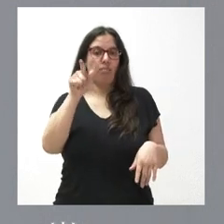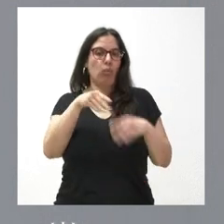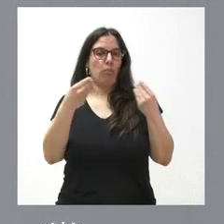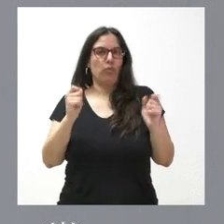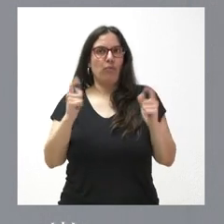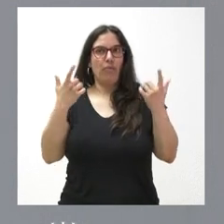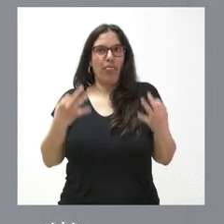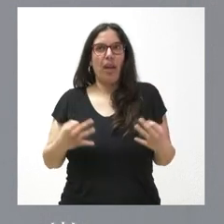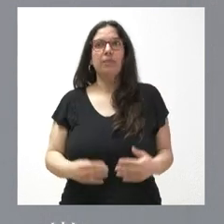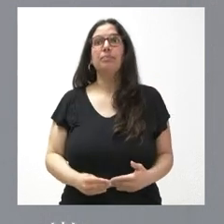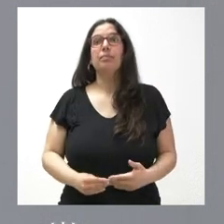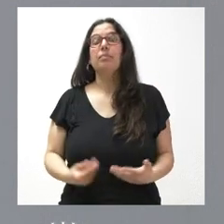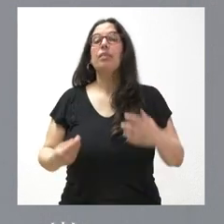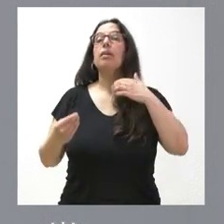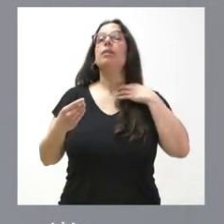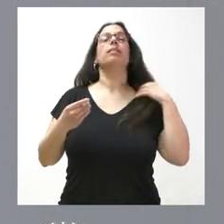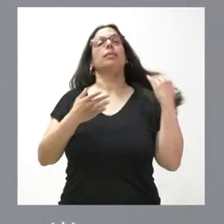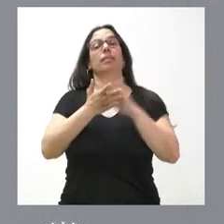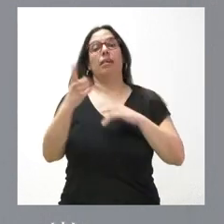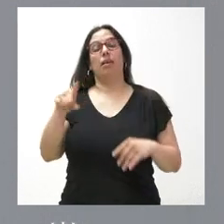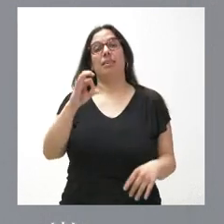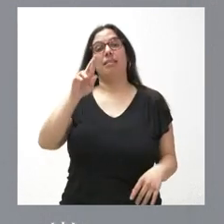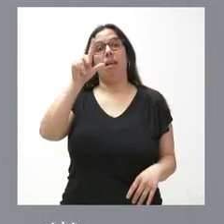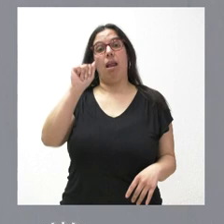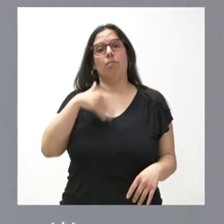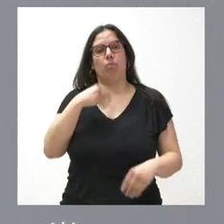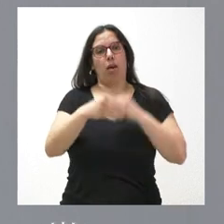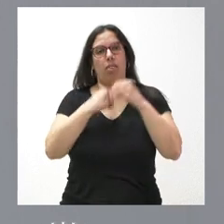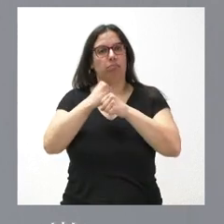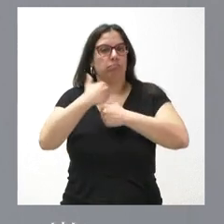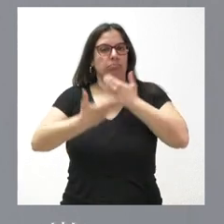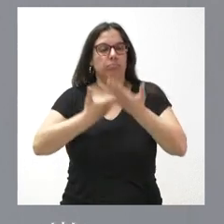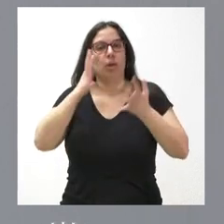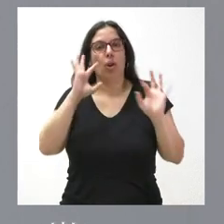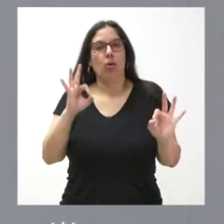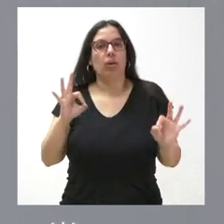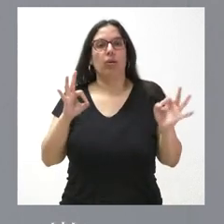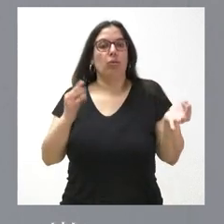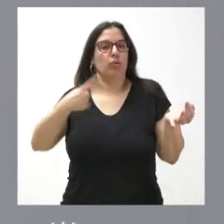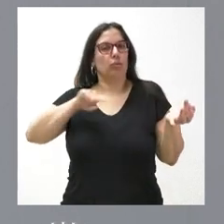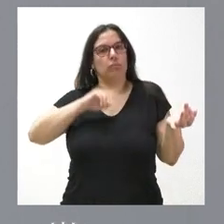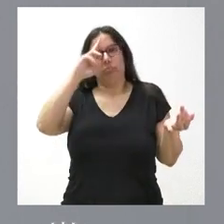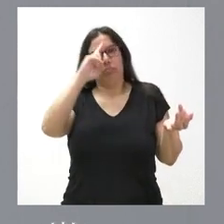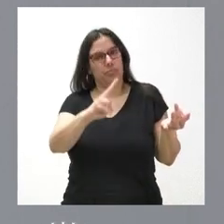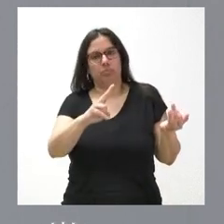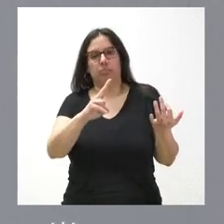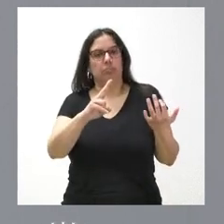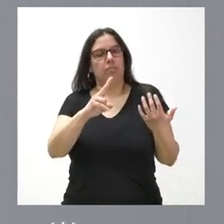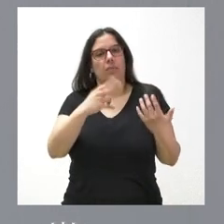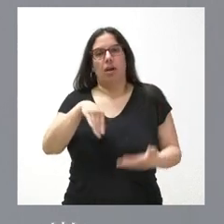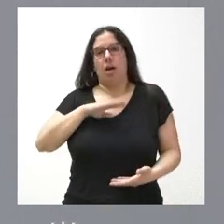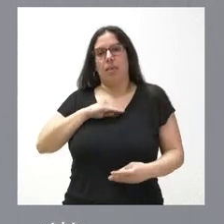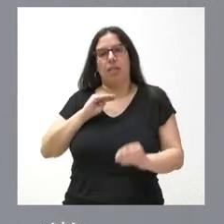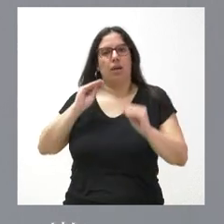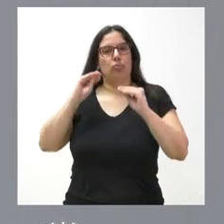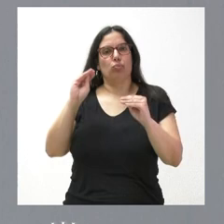al SERLAS le permite actuar y, lógicamente, nosotros respetamos la capacidad que tenga el director y los patronos